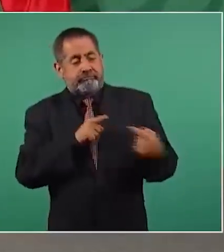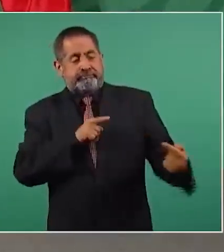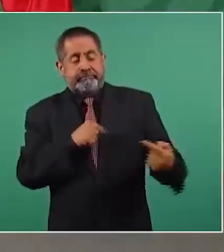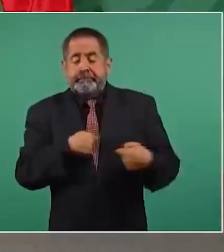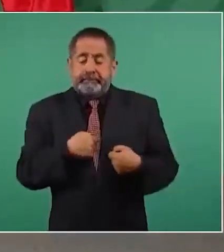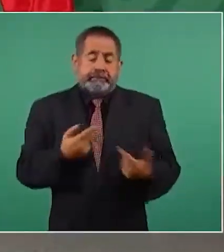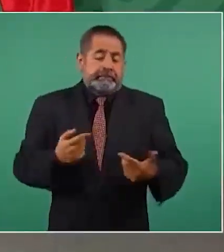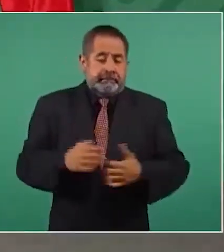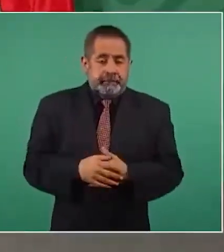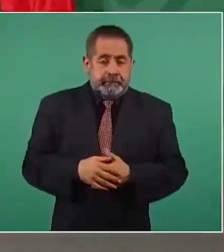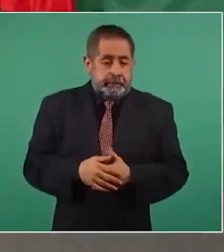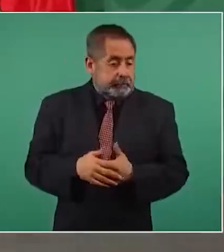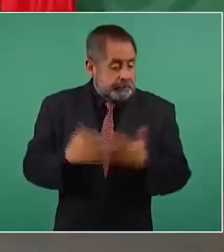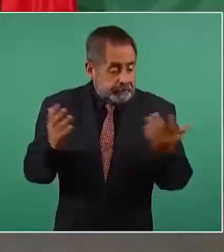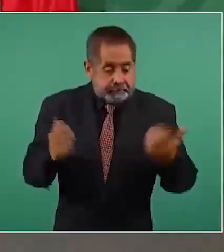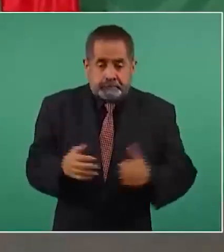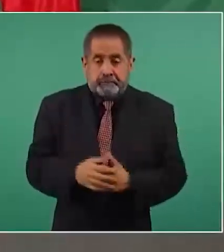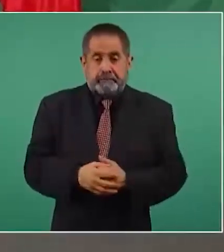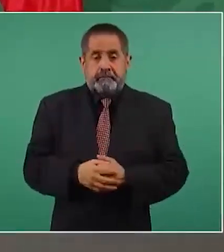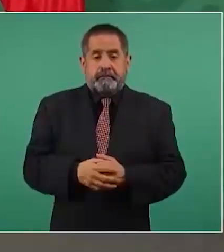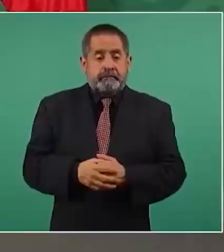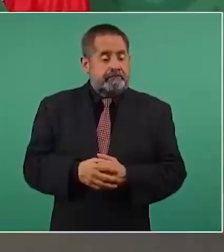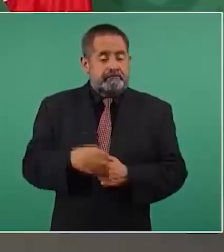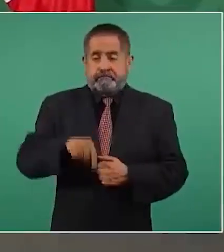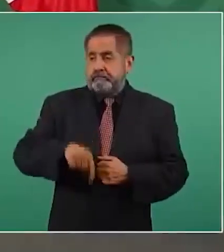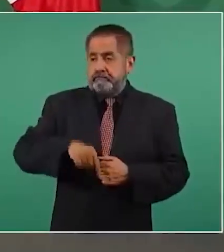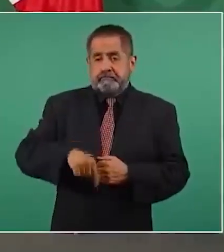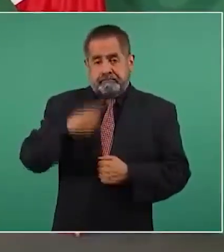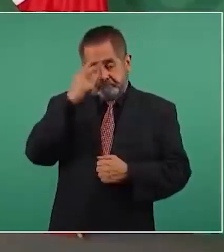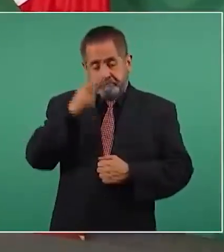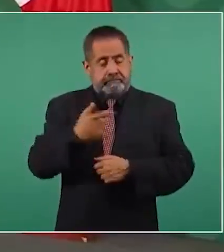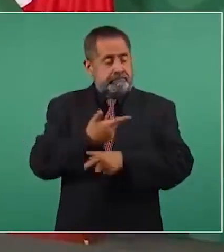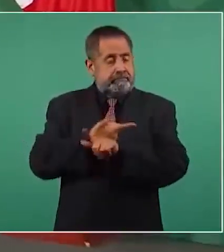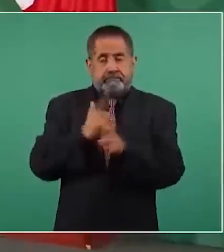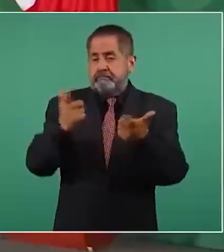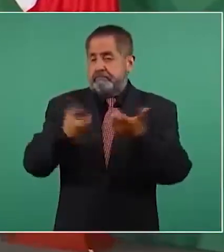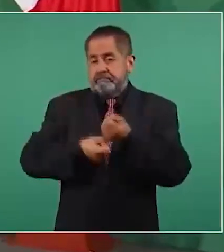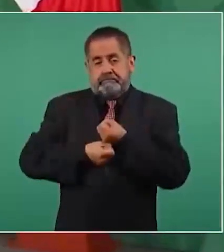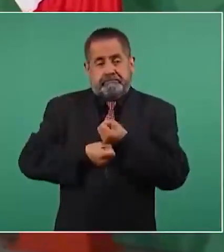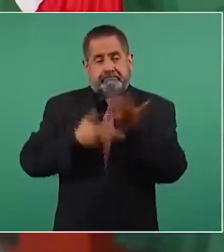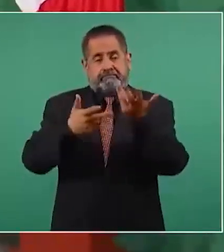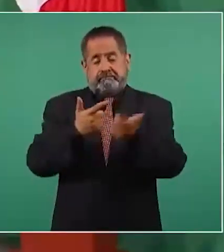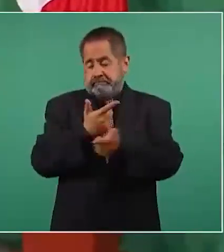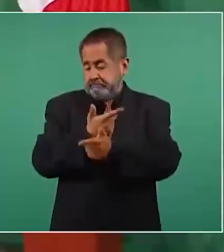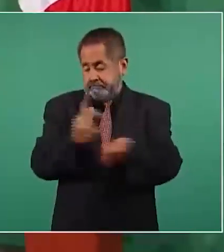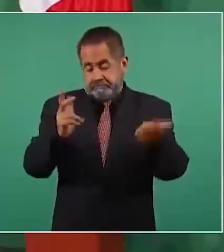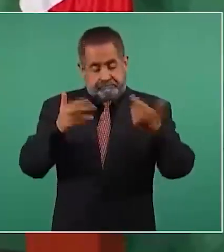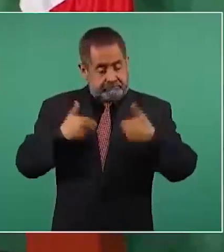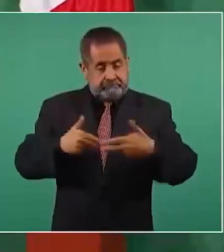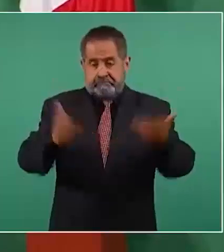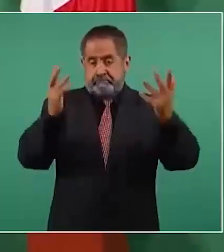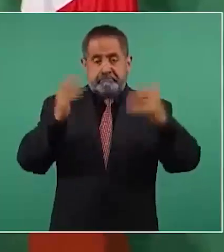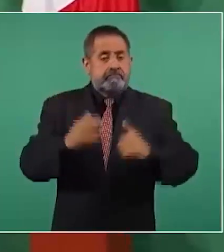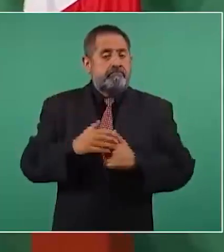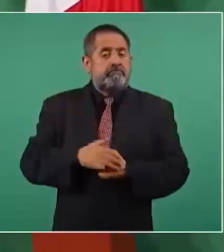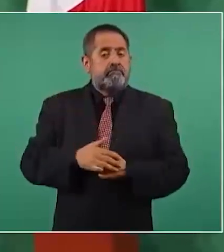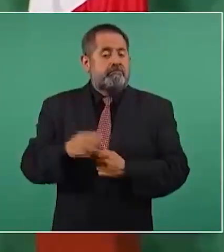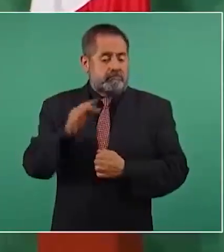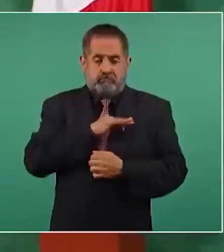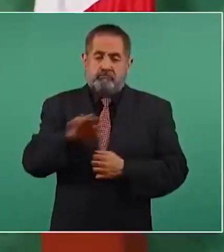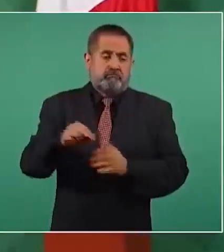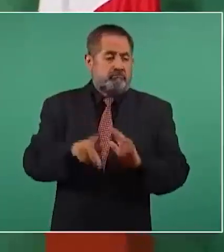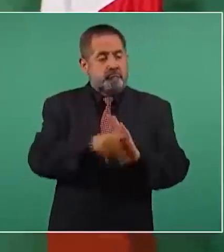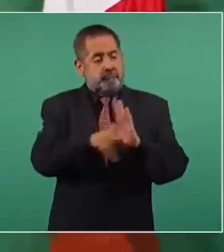Pero bueno, hay libertades en contra, país y se puede